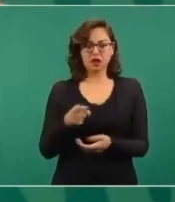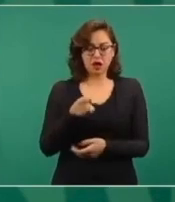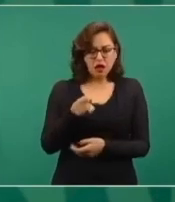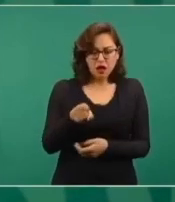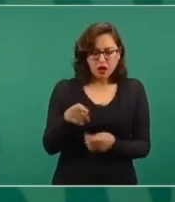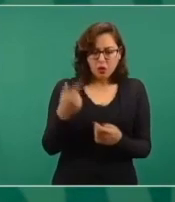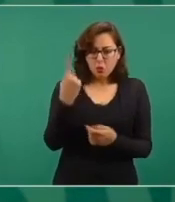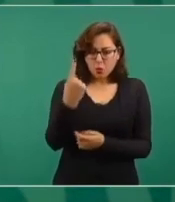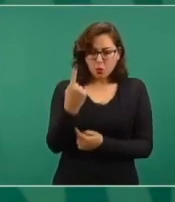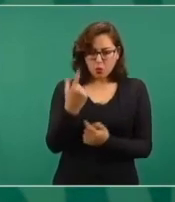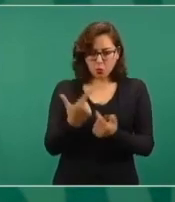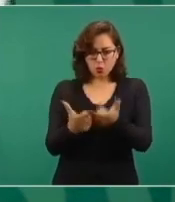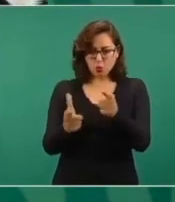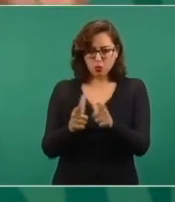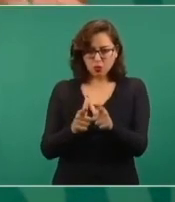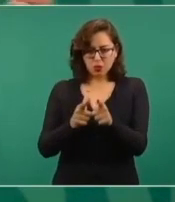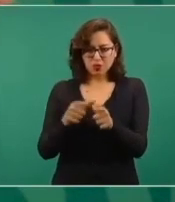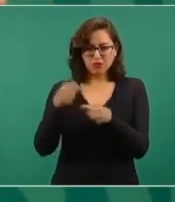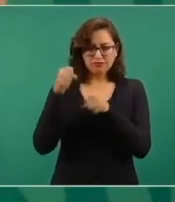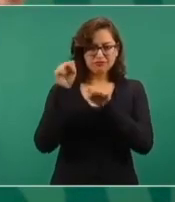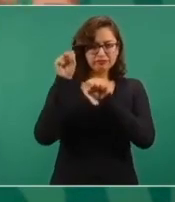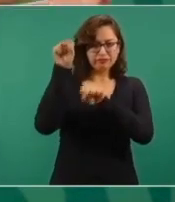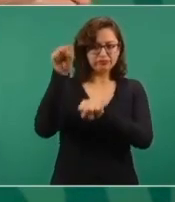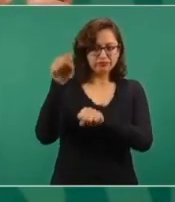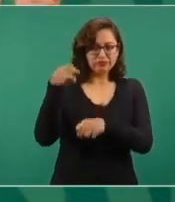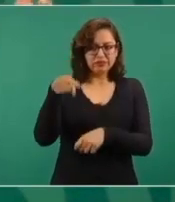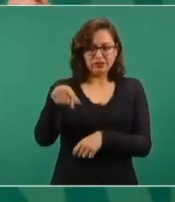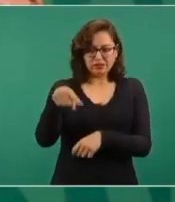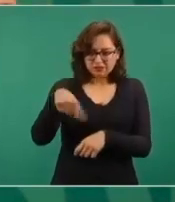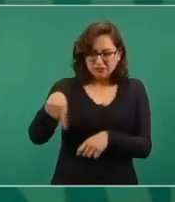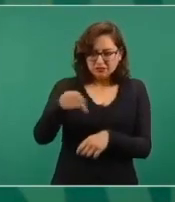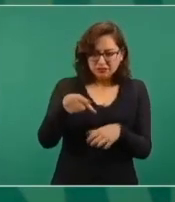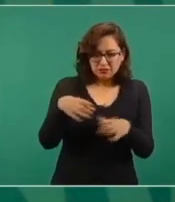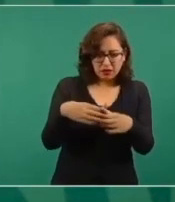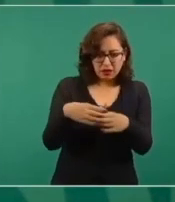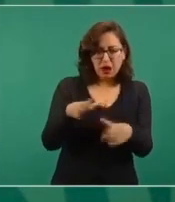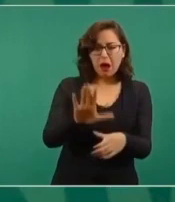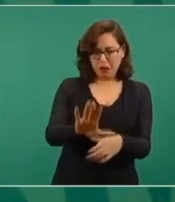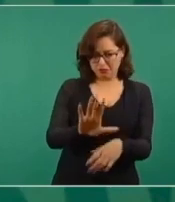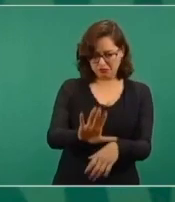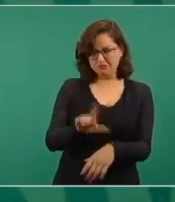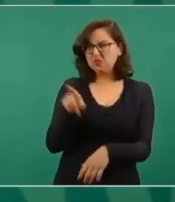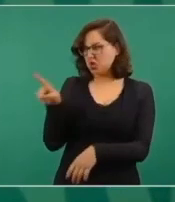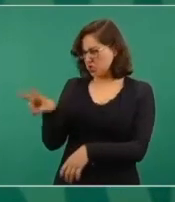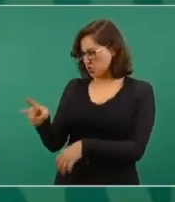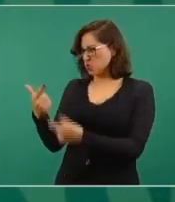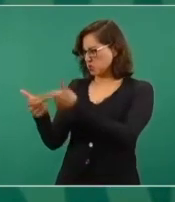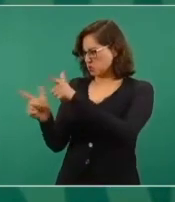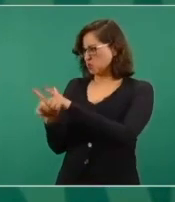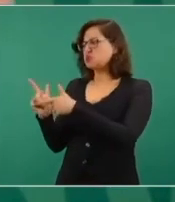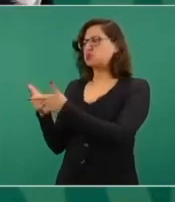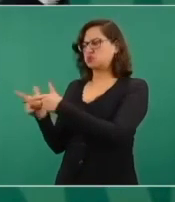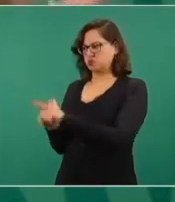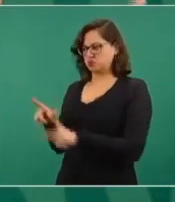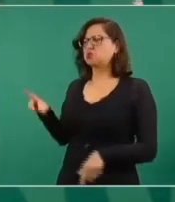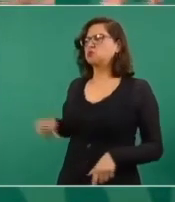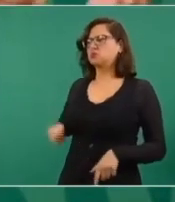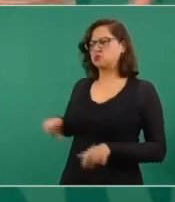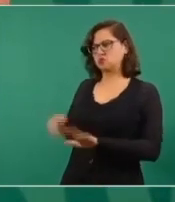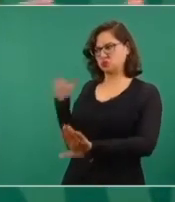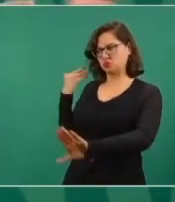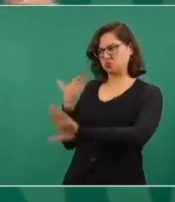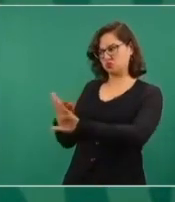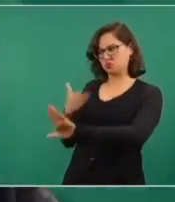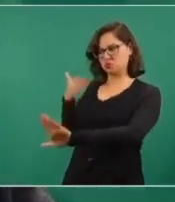de los otros dos grupos o en contra de las